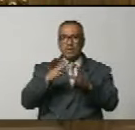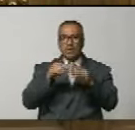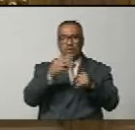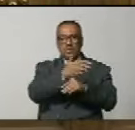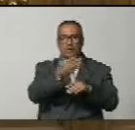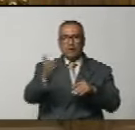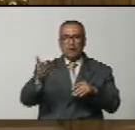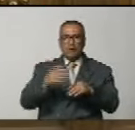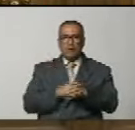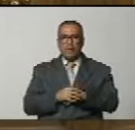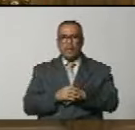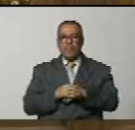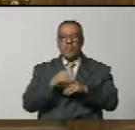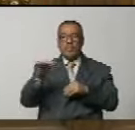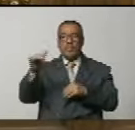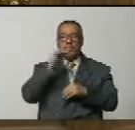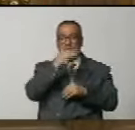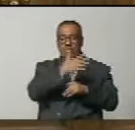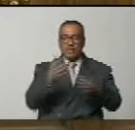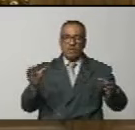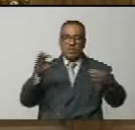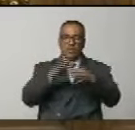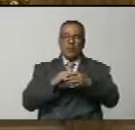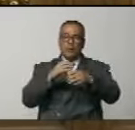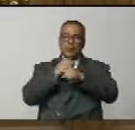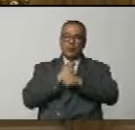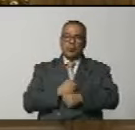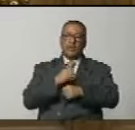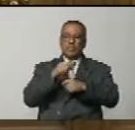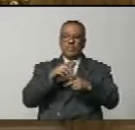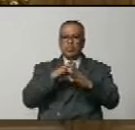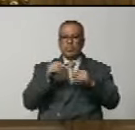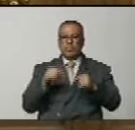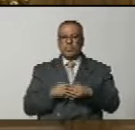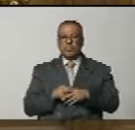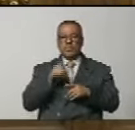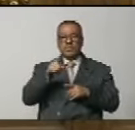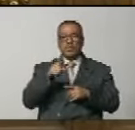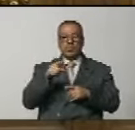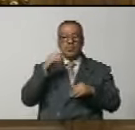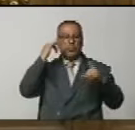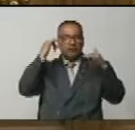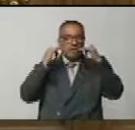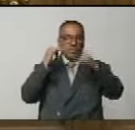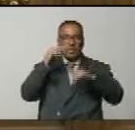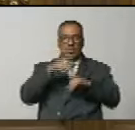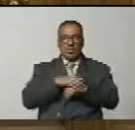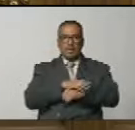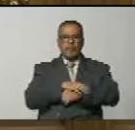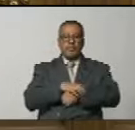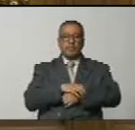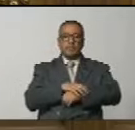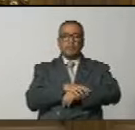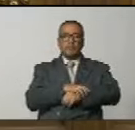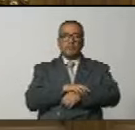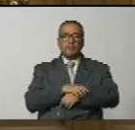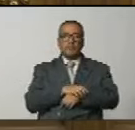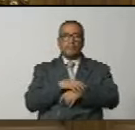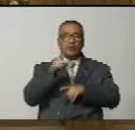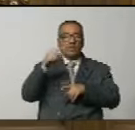ustedes con un mensaje de unidad y esperanza. Esta festividad no solo